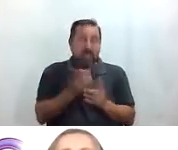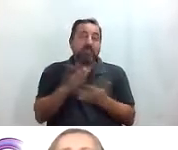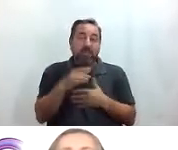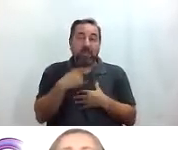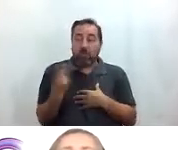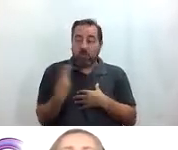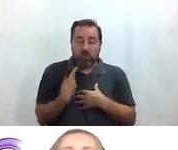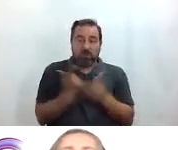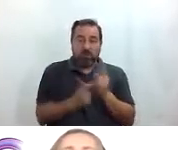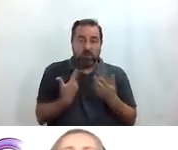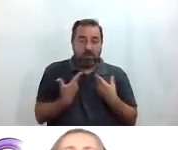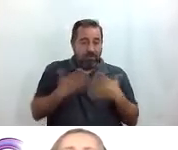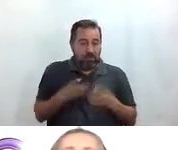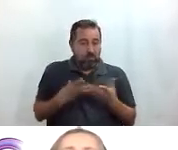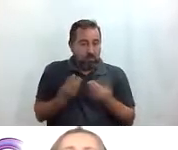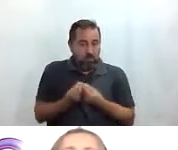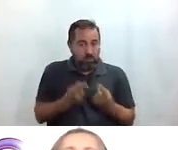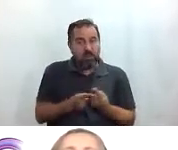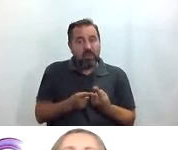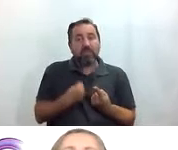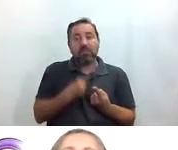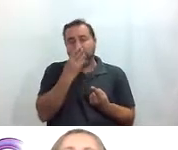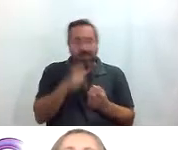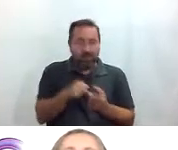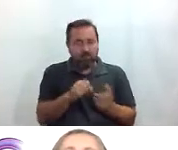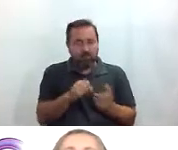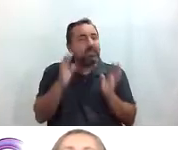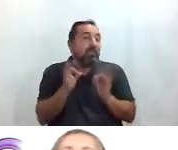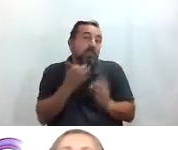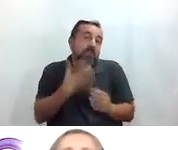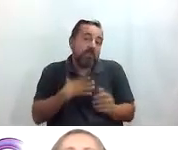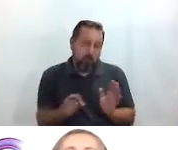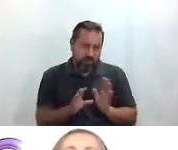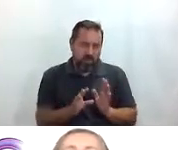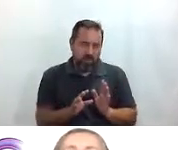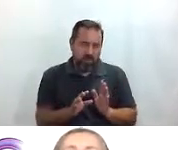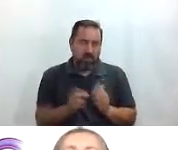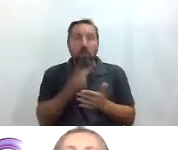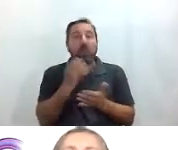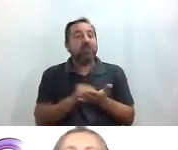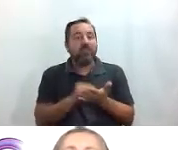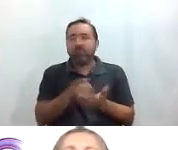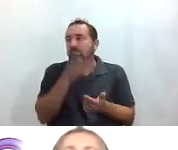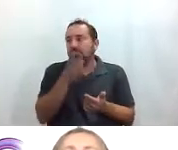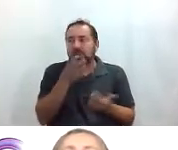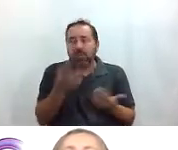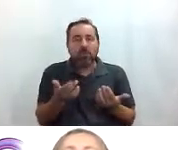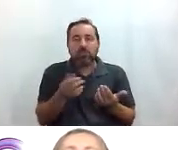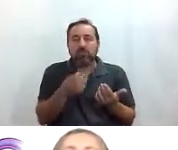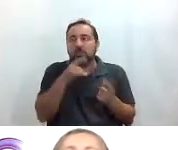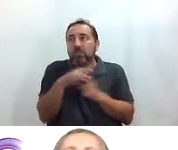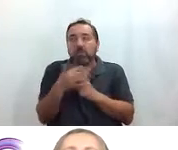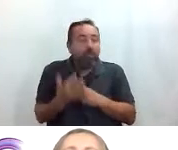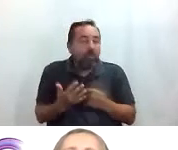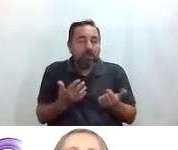nosotros dos con nuestro niño y con nuestros perros guía al menos siempre que se puede que hay veces que por motivos y circunstancias no